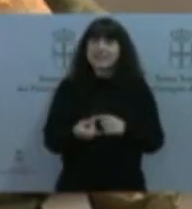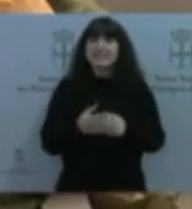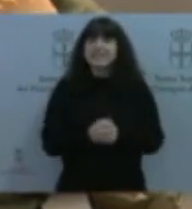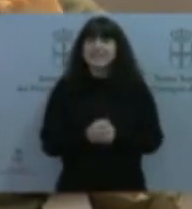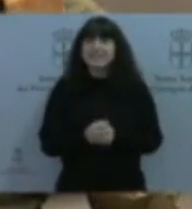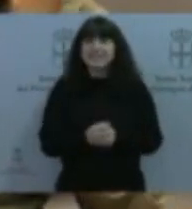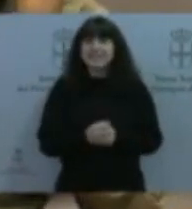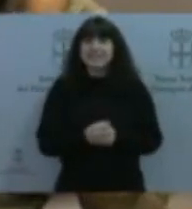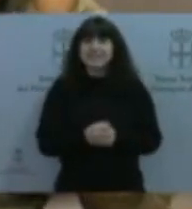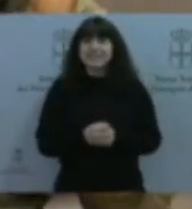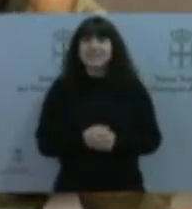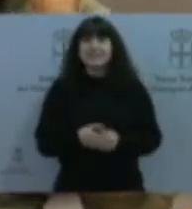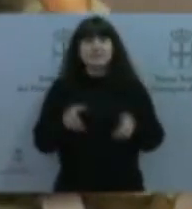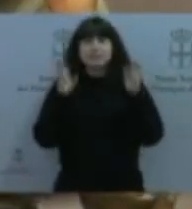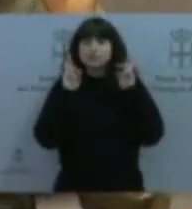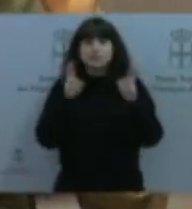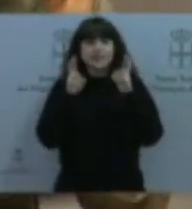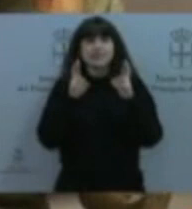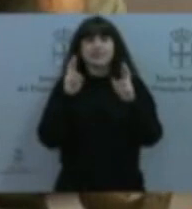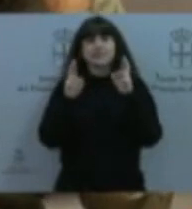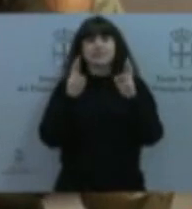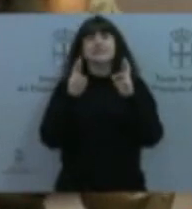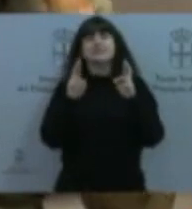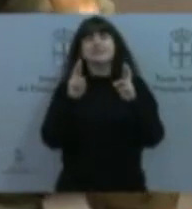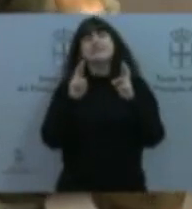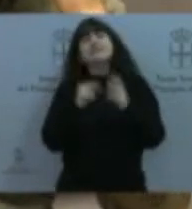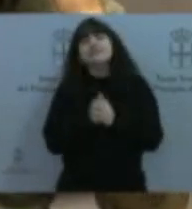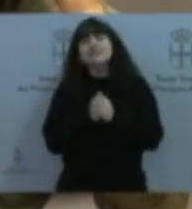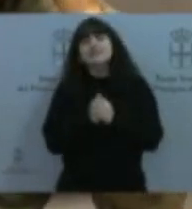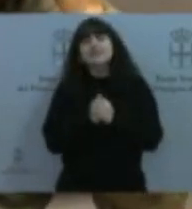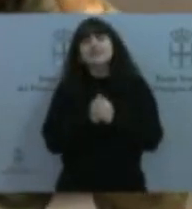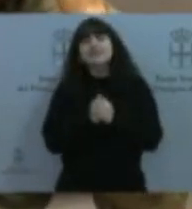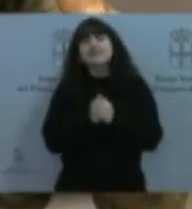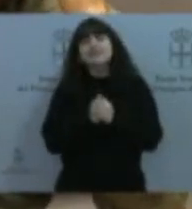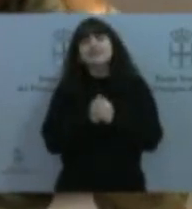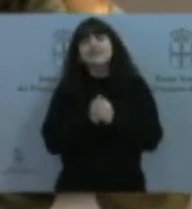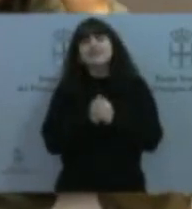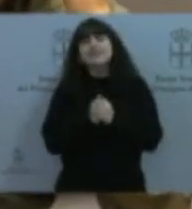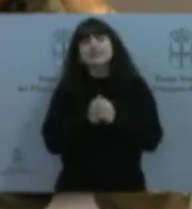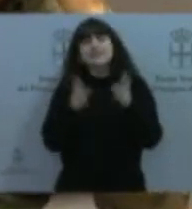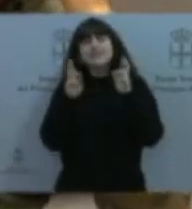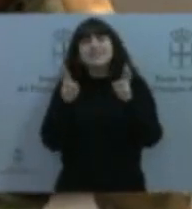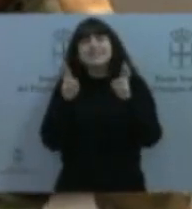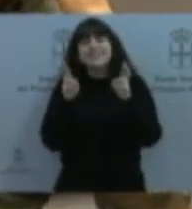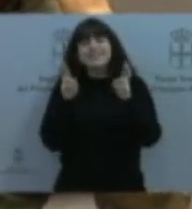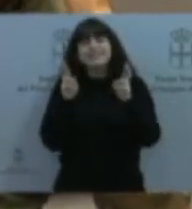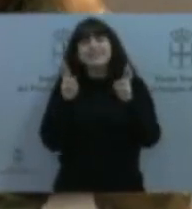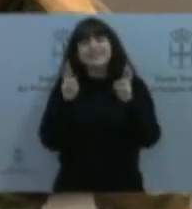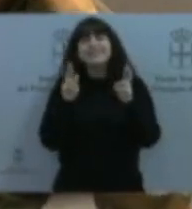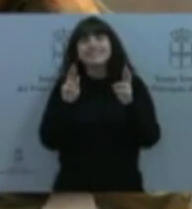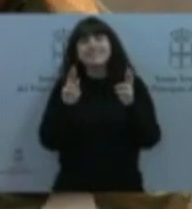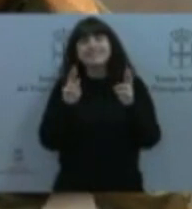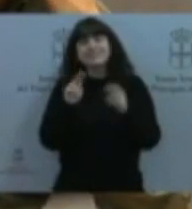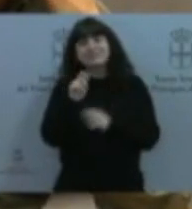y, sobre todo, la mayor suerte en los aciertos. Estoy segura de que tendrá un equipo que la respalde